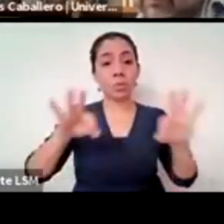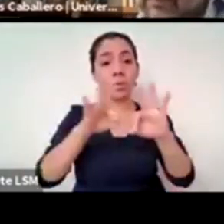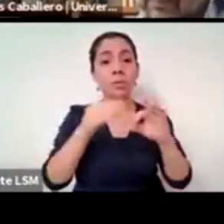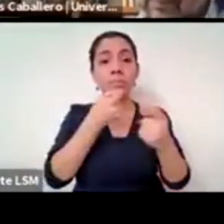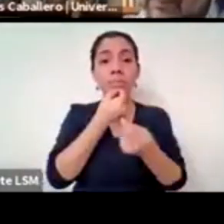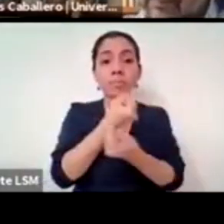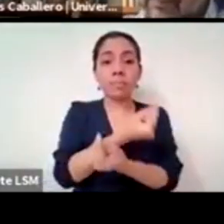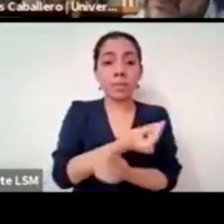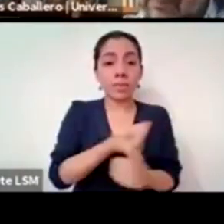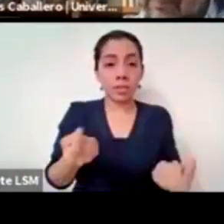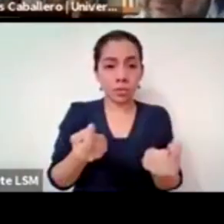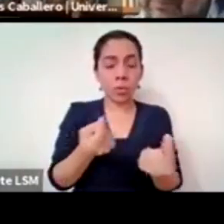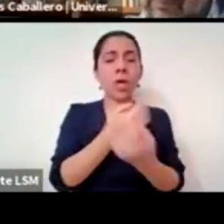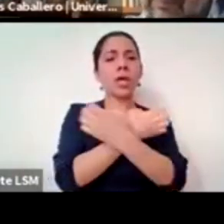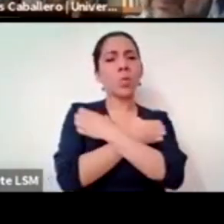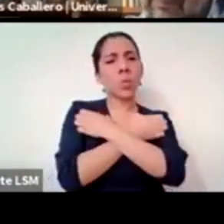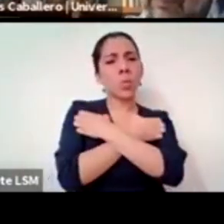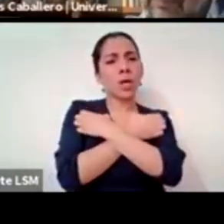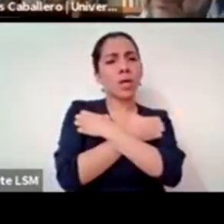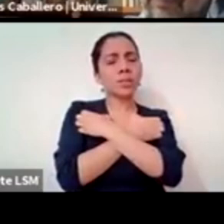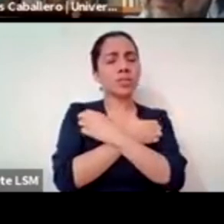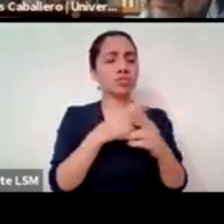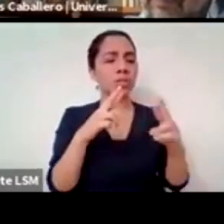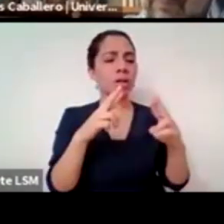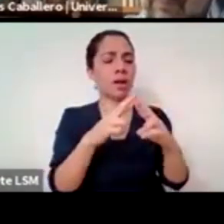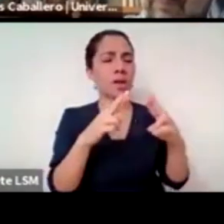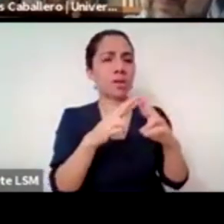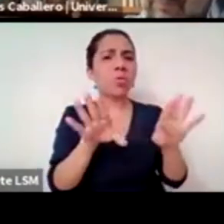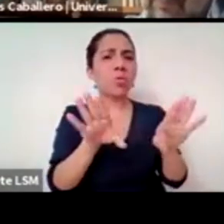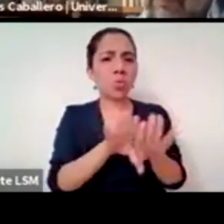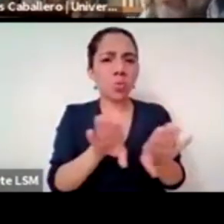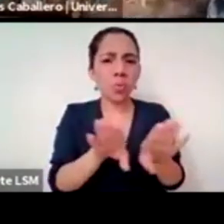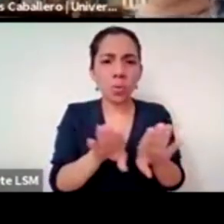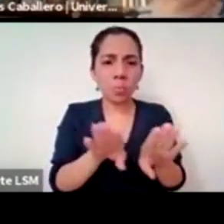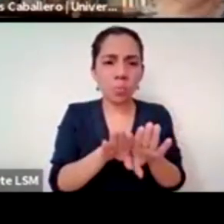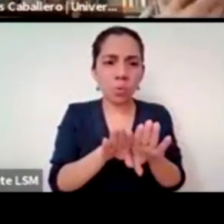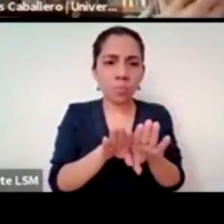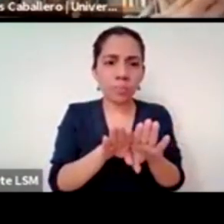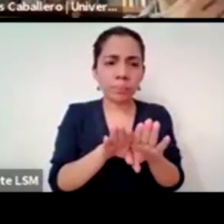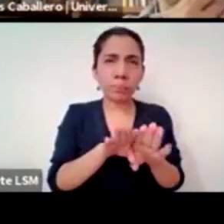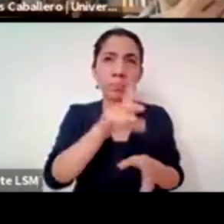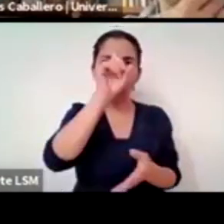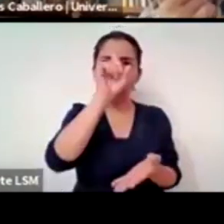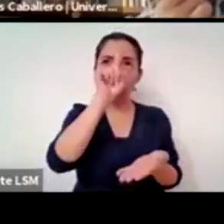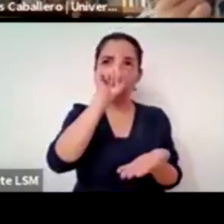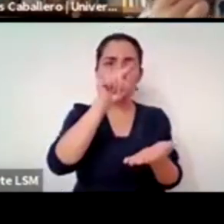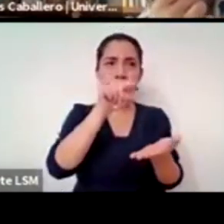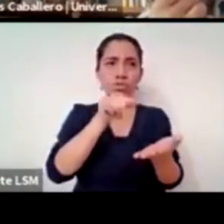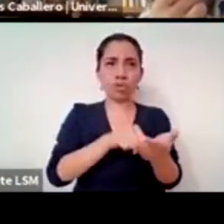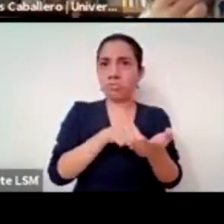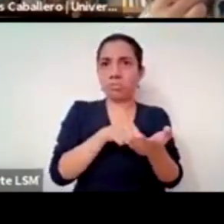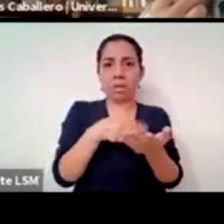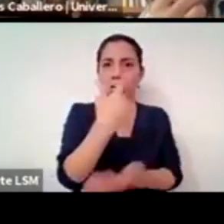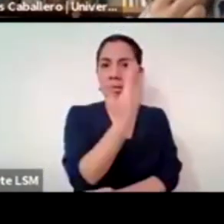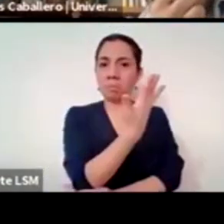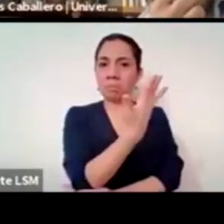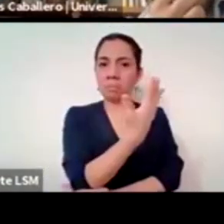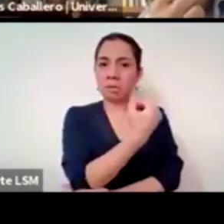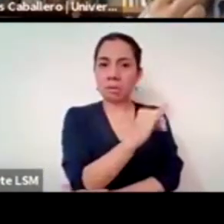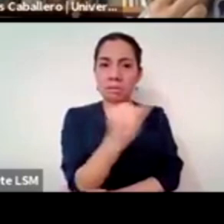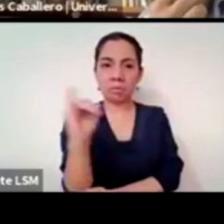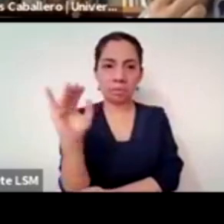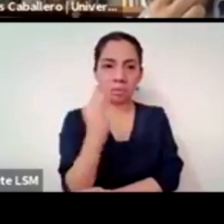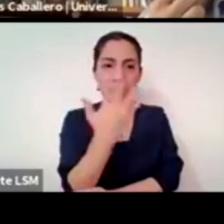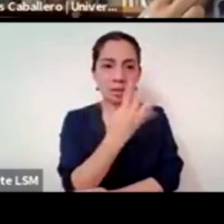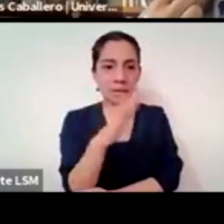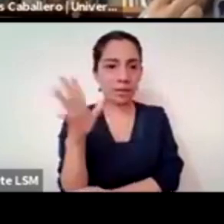educan las religiones? desde incluso yo creo que el kindergarten desde el jardín de infancia